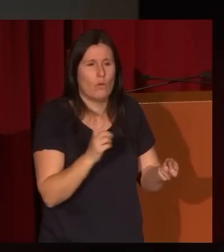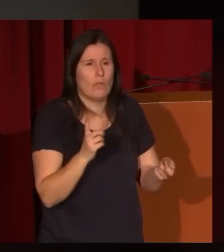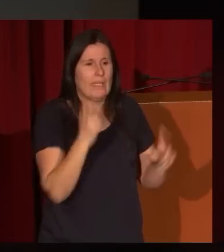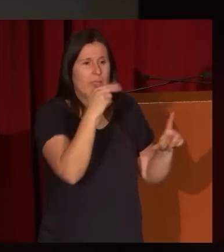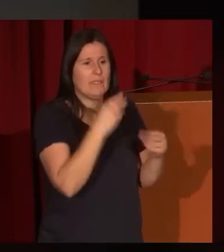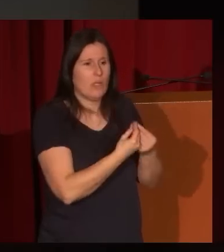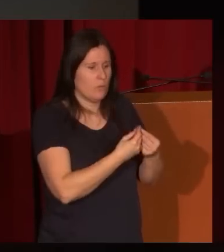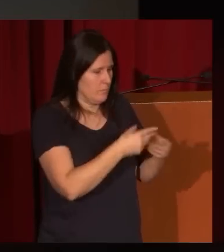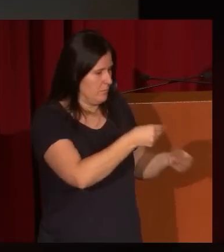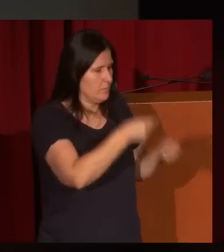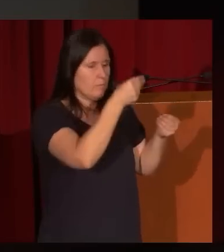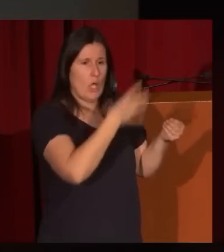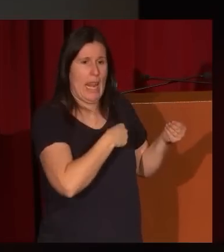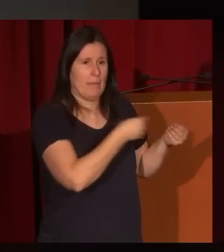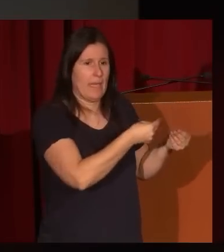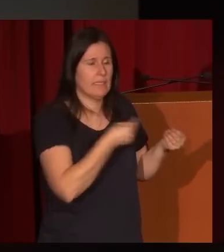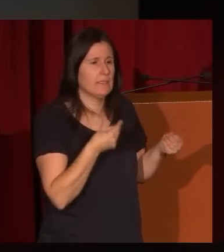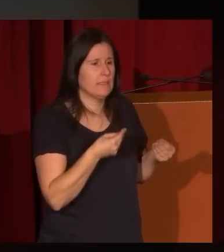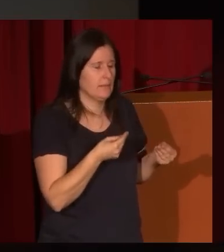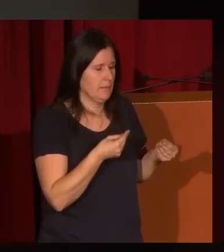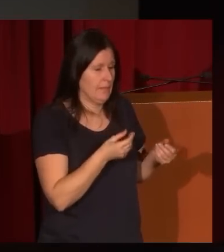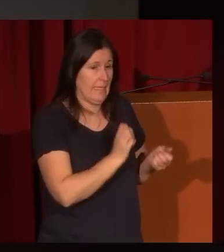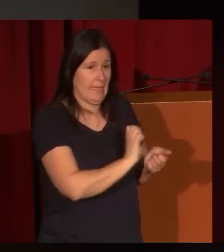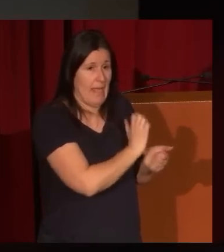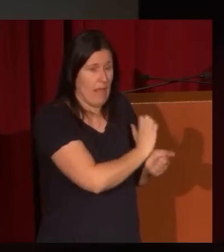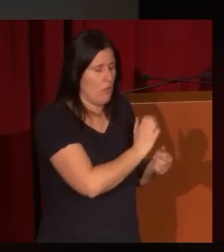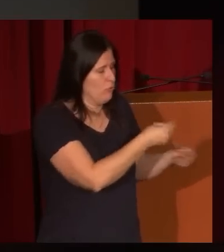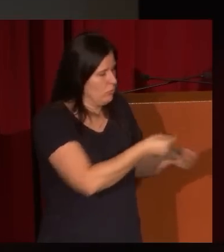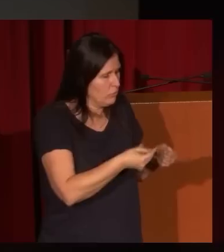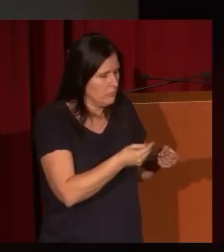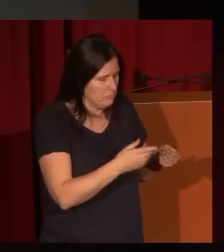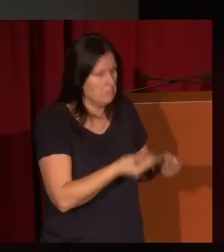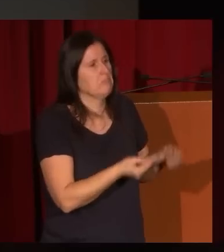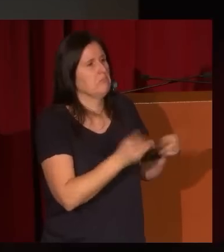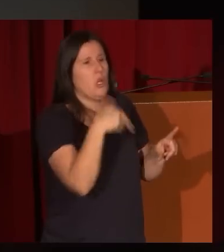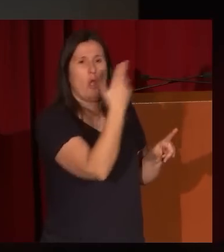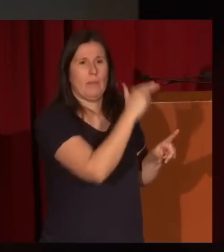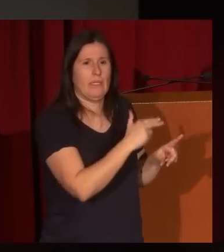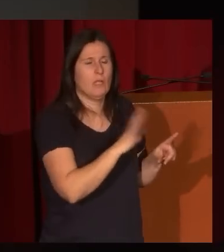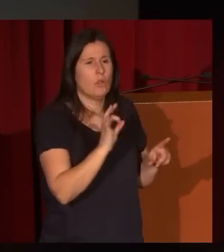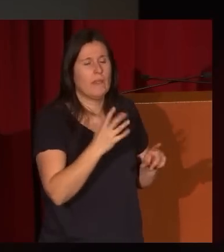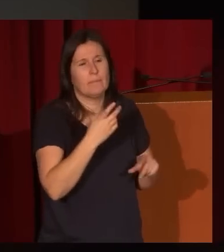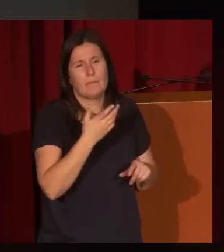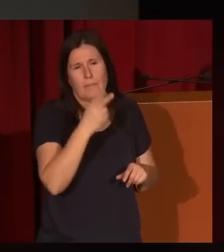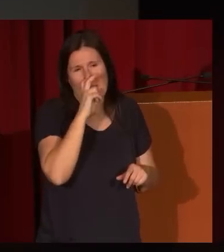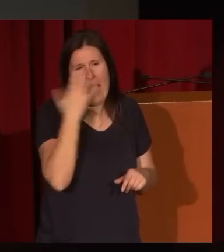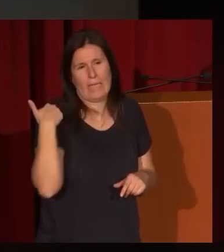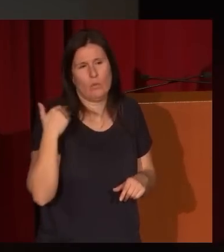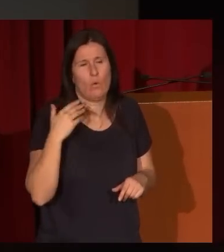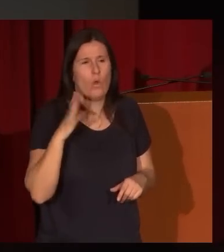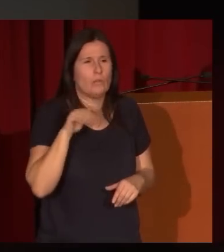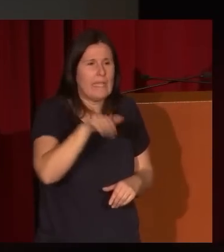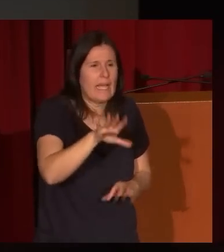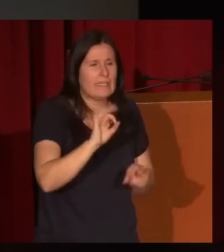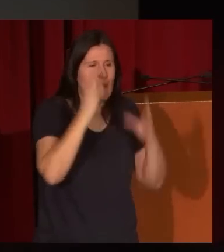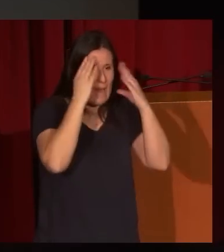modelos cogidos de láminas de grabados quiero decir o a través de los paisajes antiguos flamencos que ven aquí en